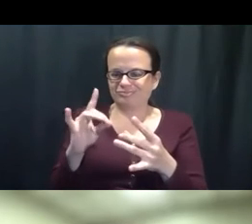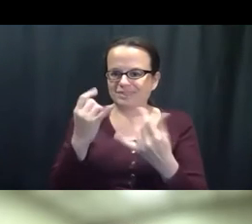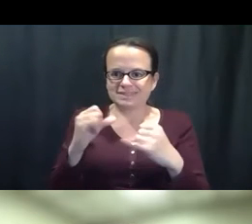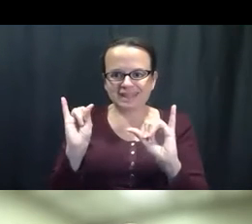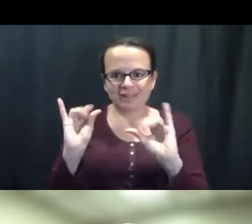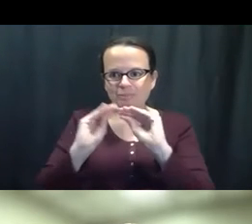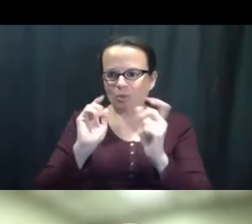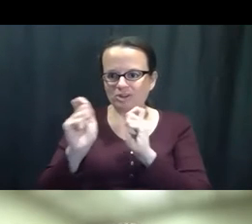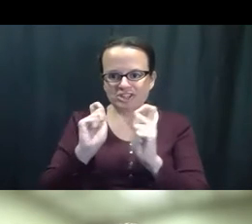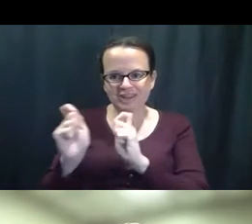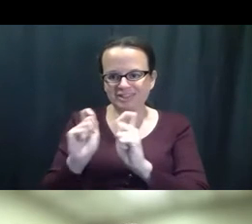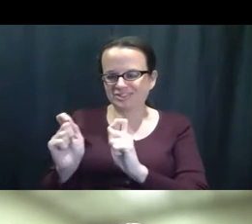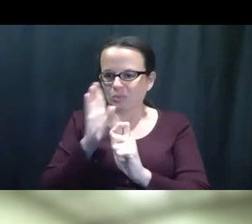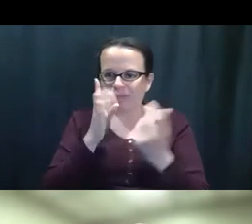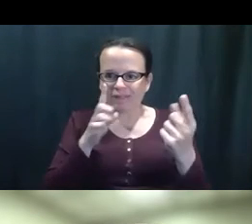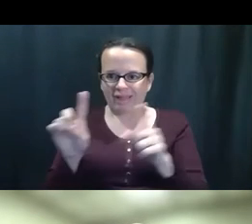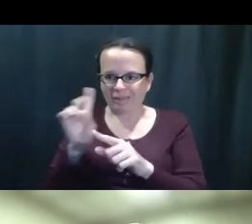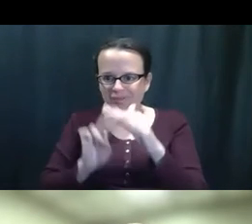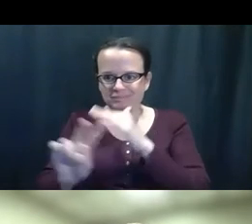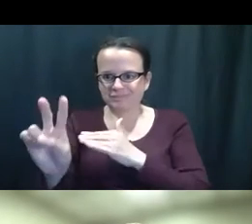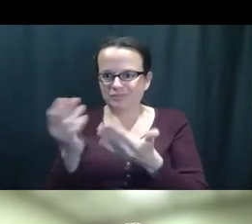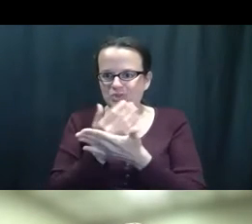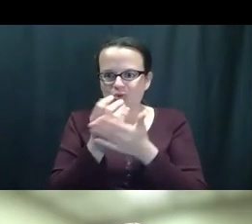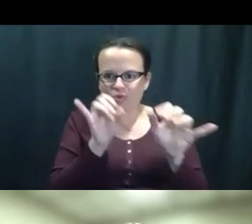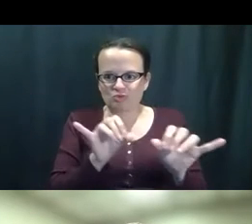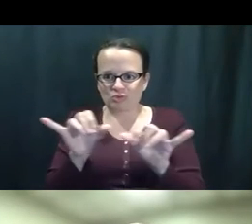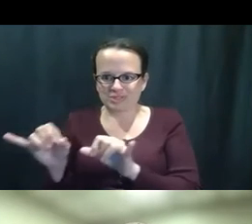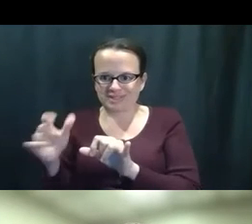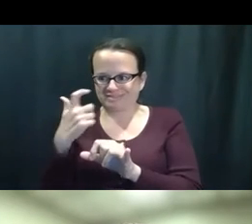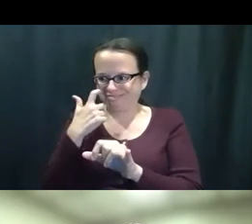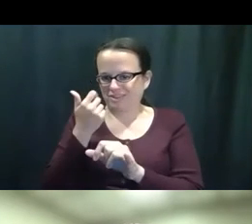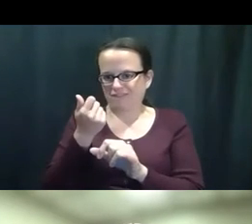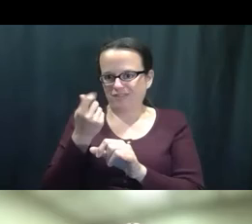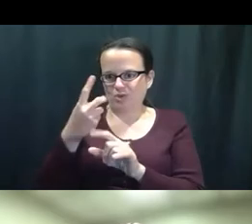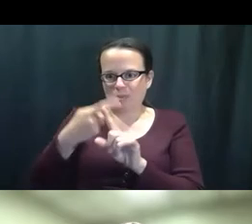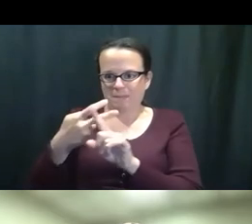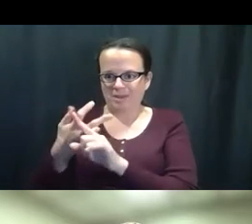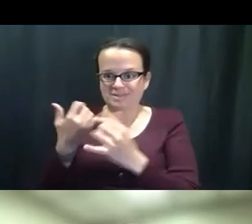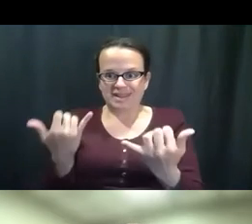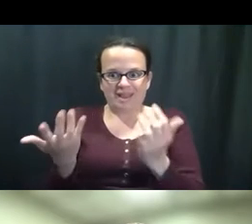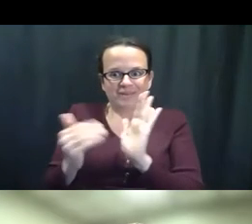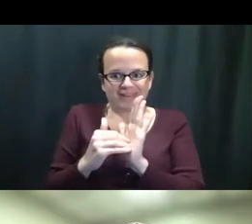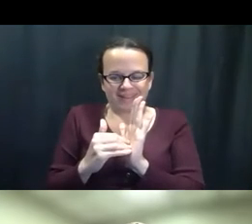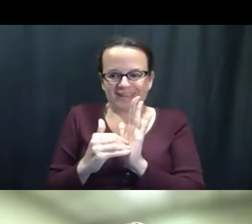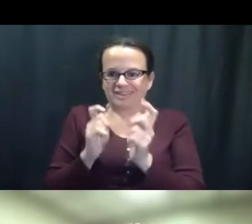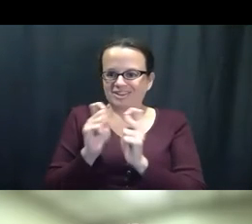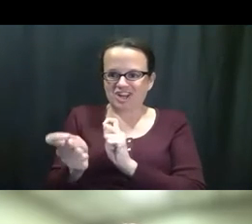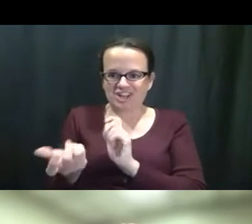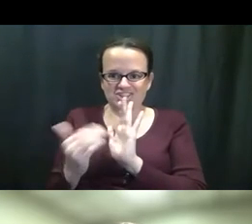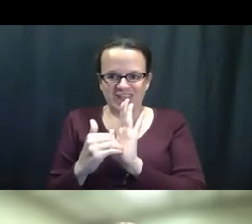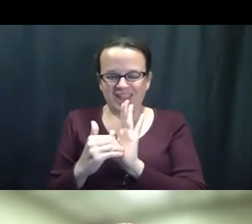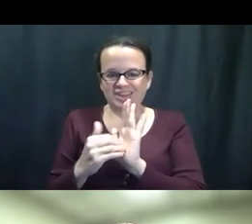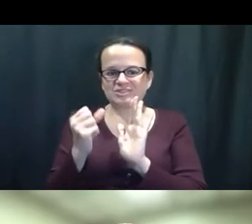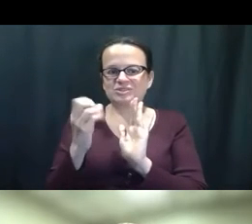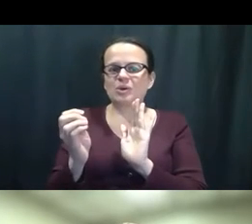que hay diferentes cambios que vamos a traer. Tenemos una rutina nueva en los últimos varios meses y ahora vamos